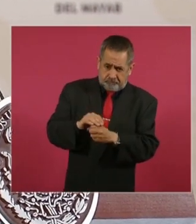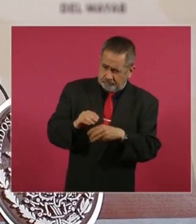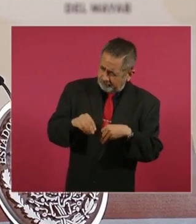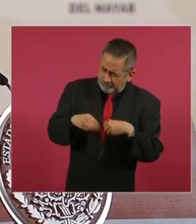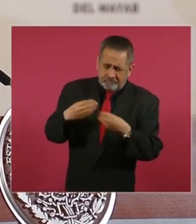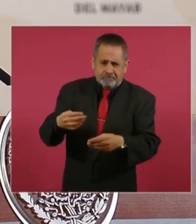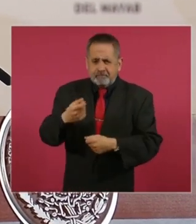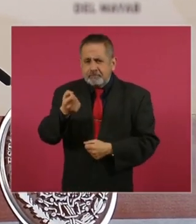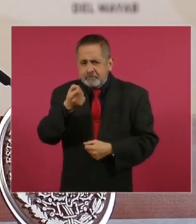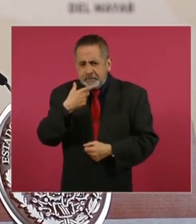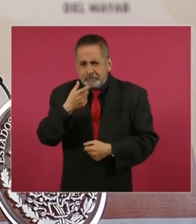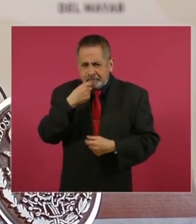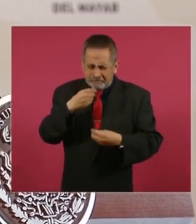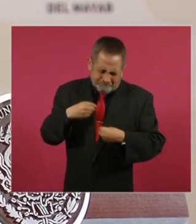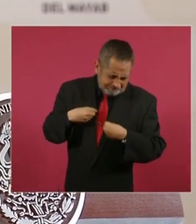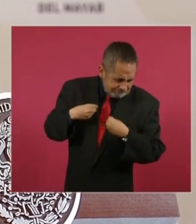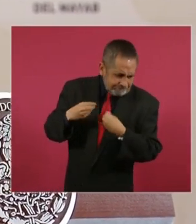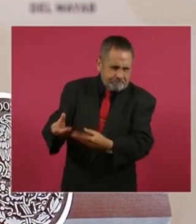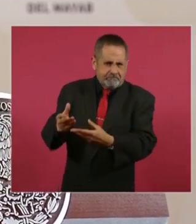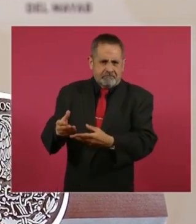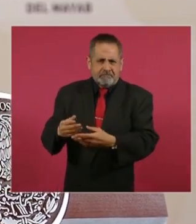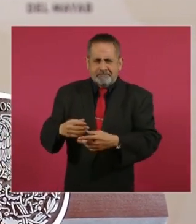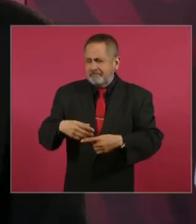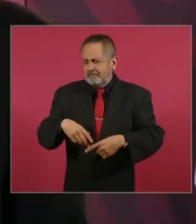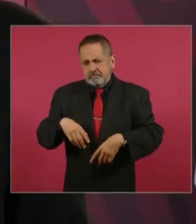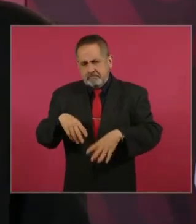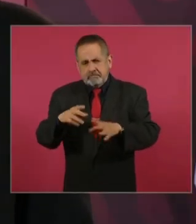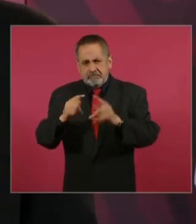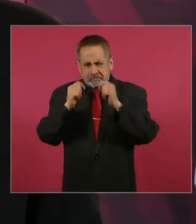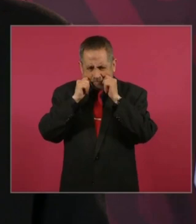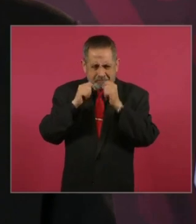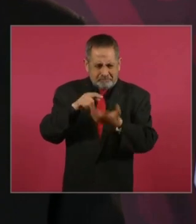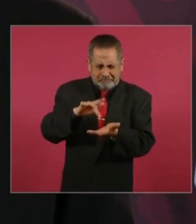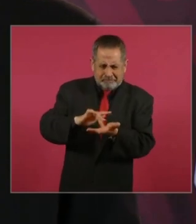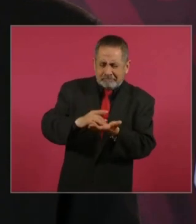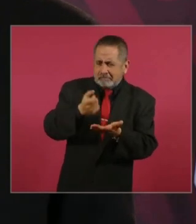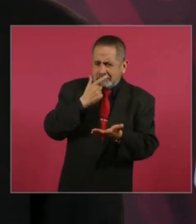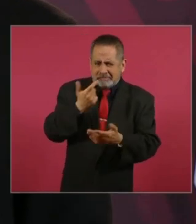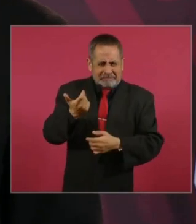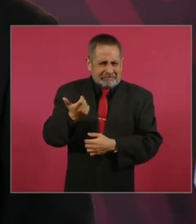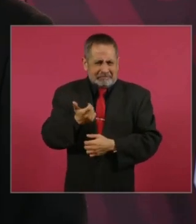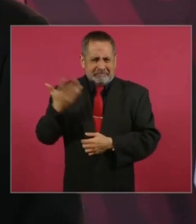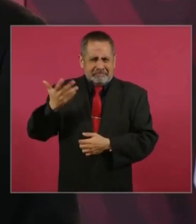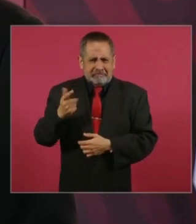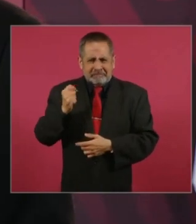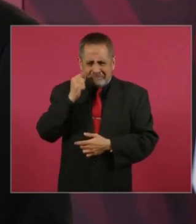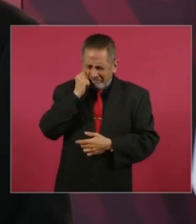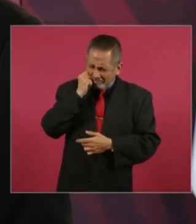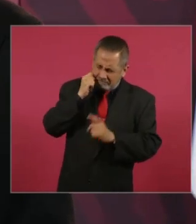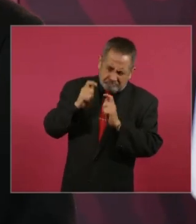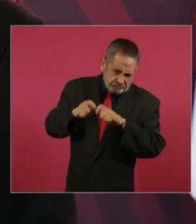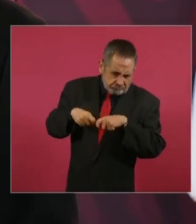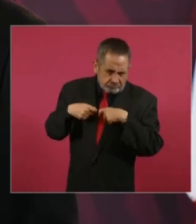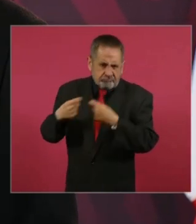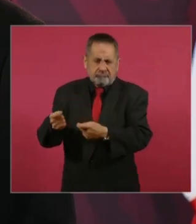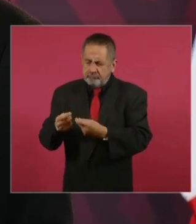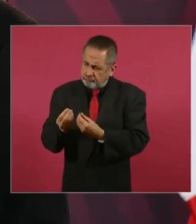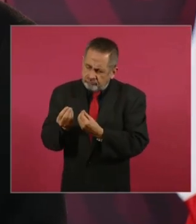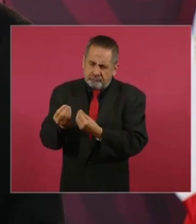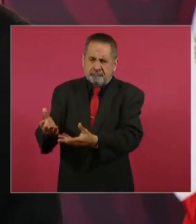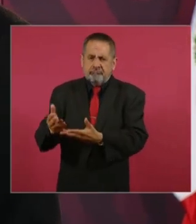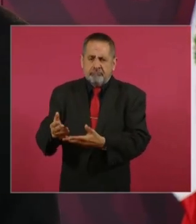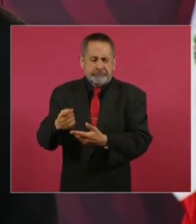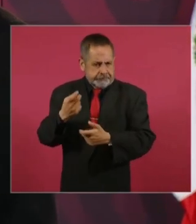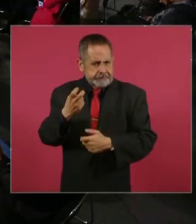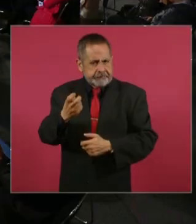que no importe si el medicamento es caro, ese es el compromiso